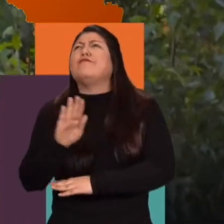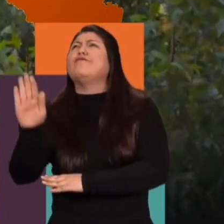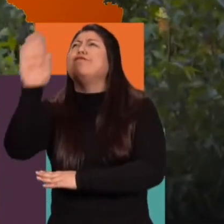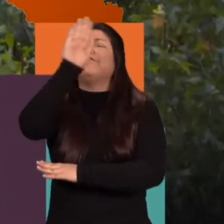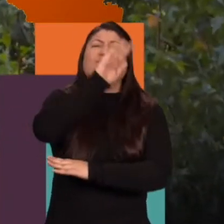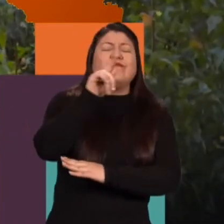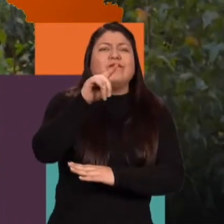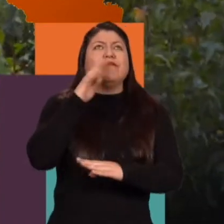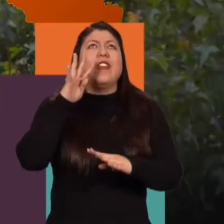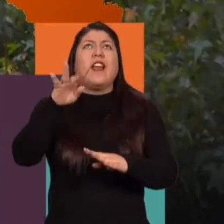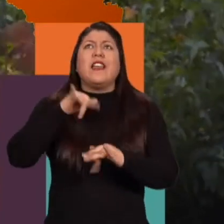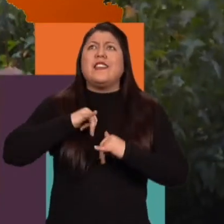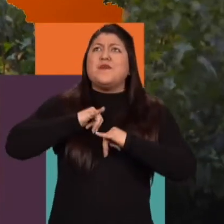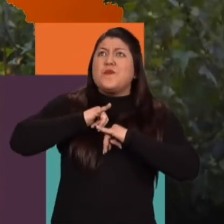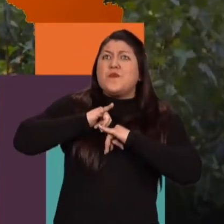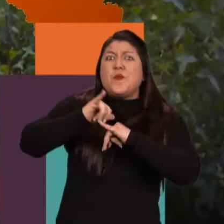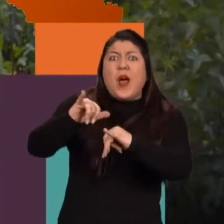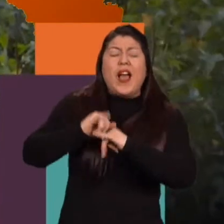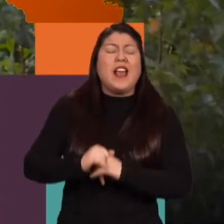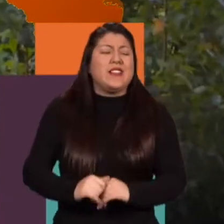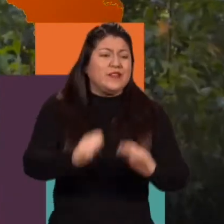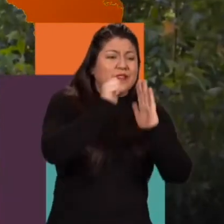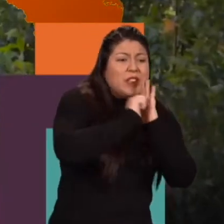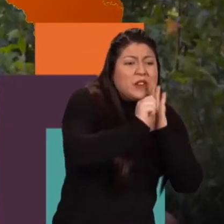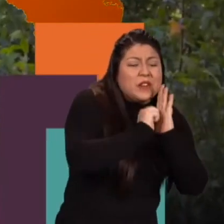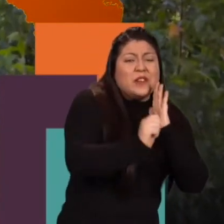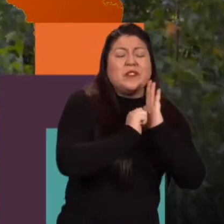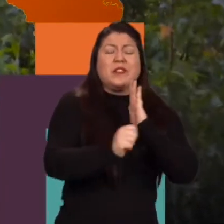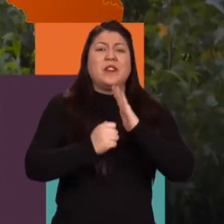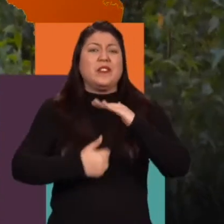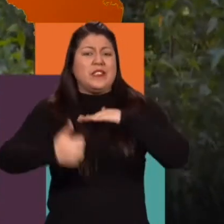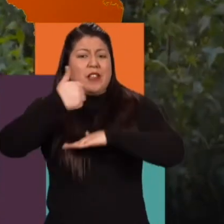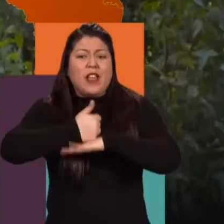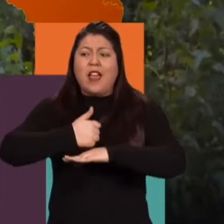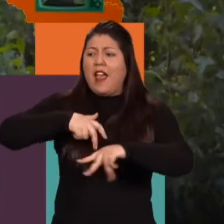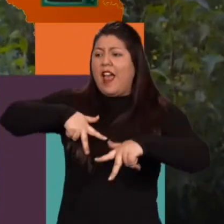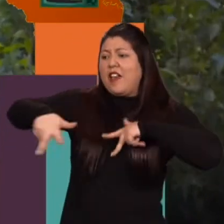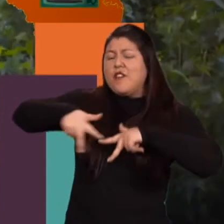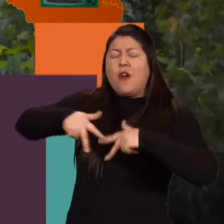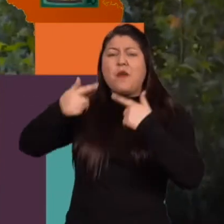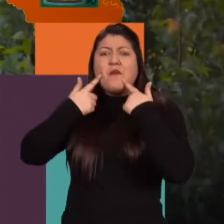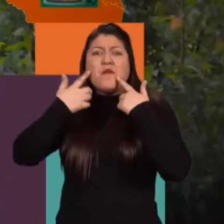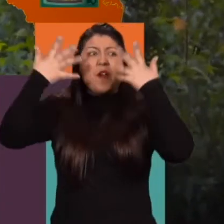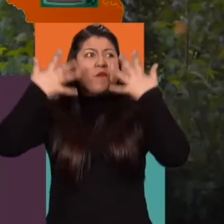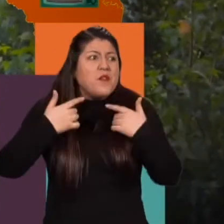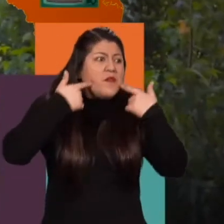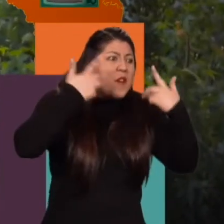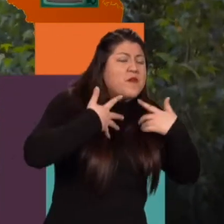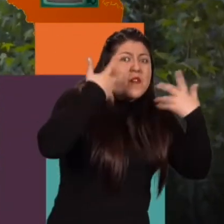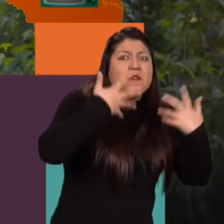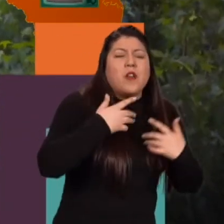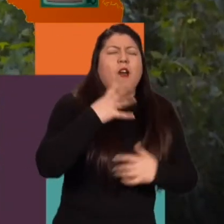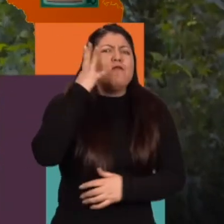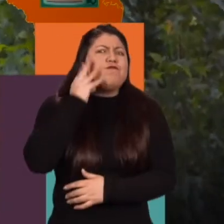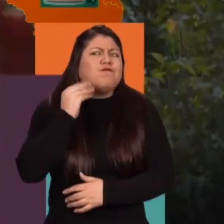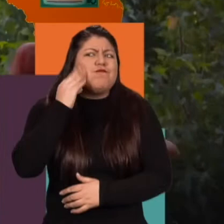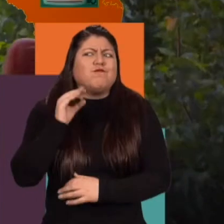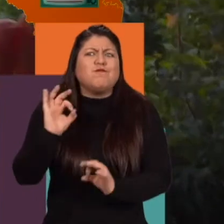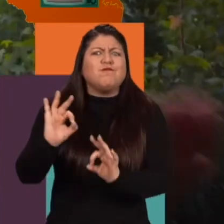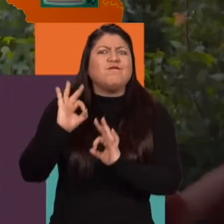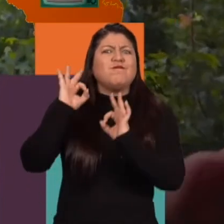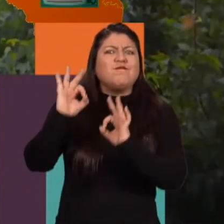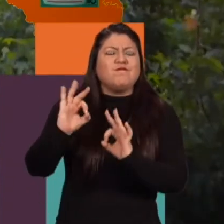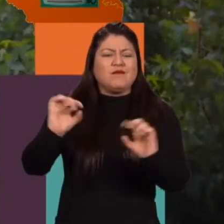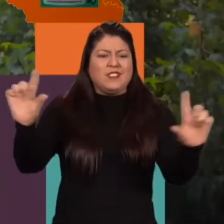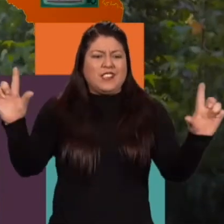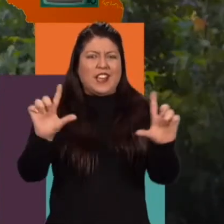se puede ver reflejada y la llegada de libretistas, directores y actores reconocidos y de mucha, mucha experiencia, nos